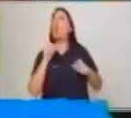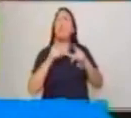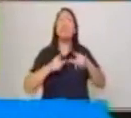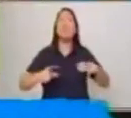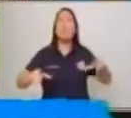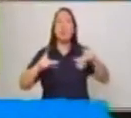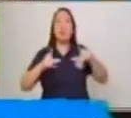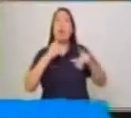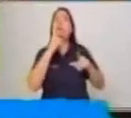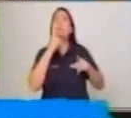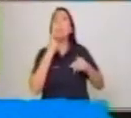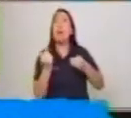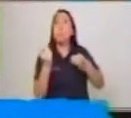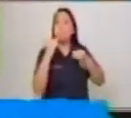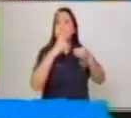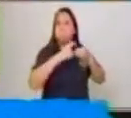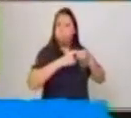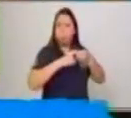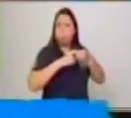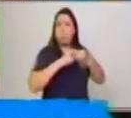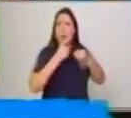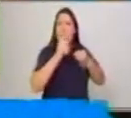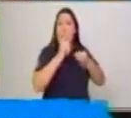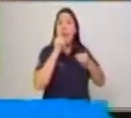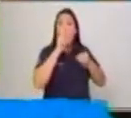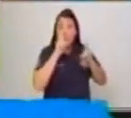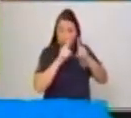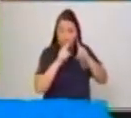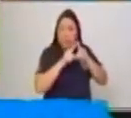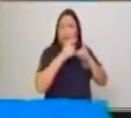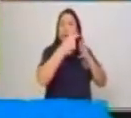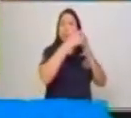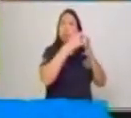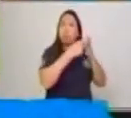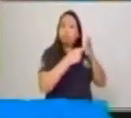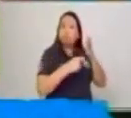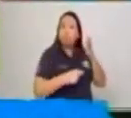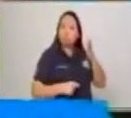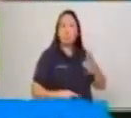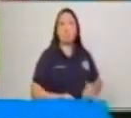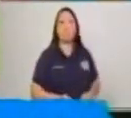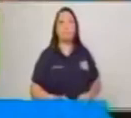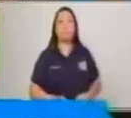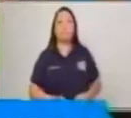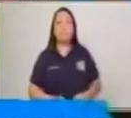quiénes son sus personajes. Generalmente hay descripciones en la introducción.